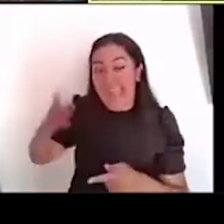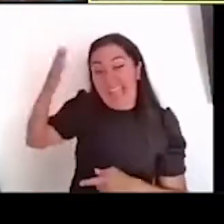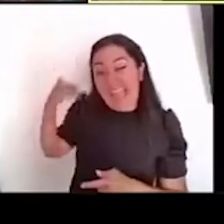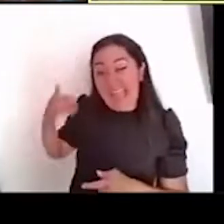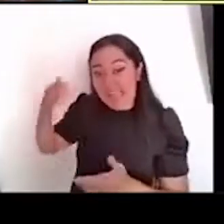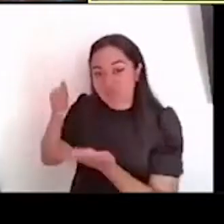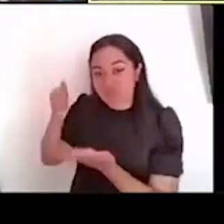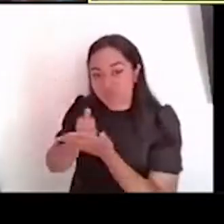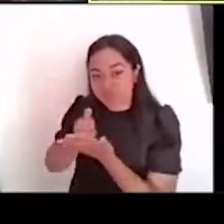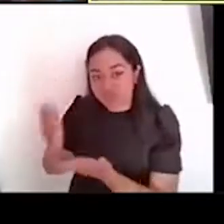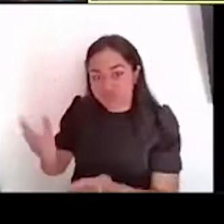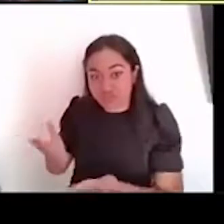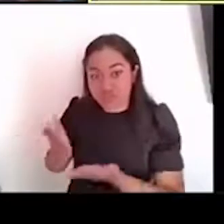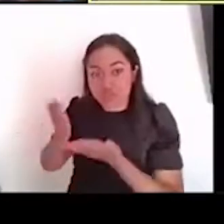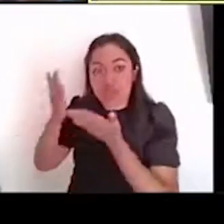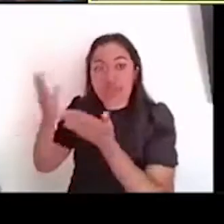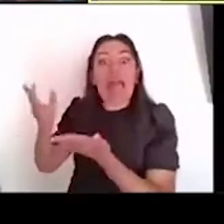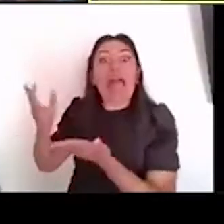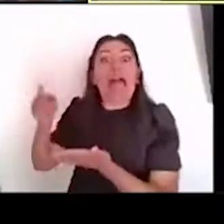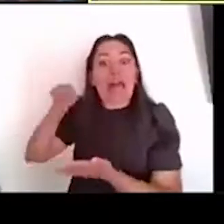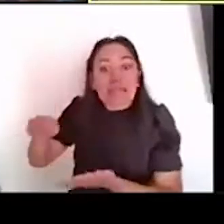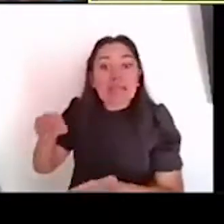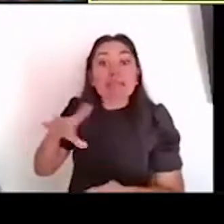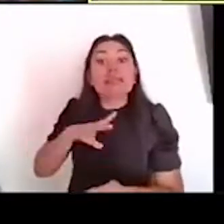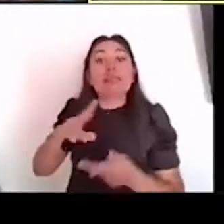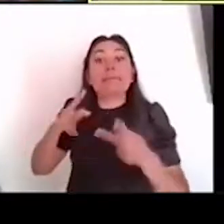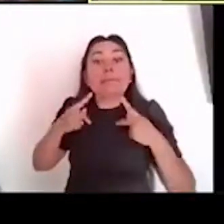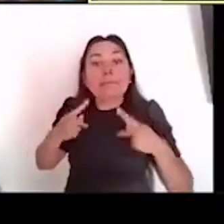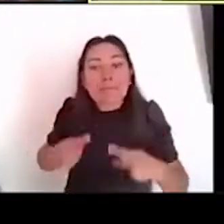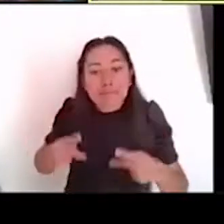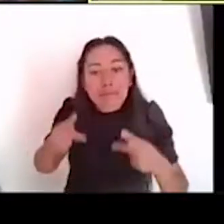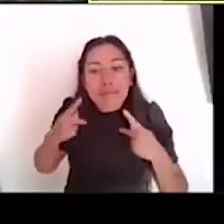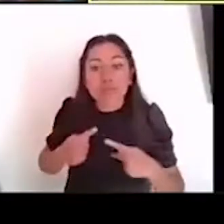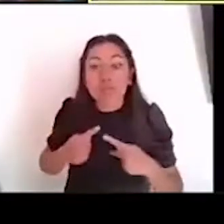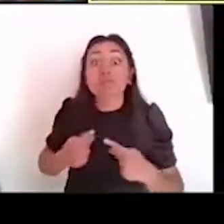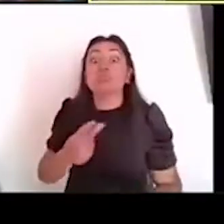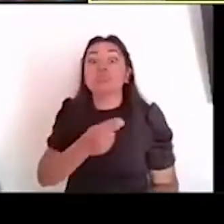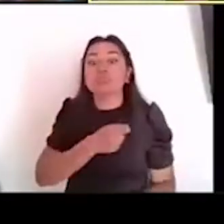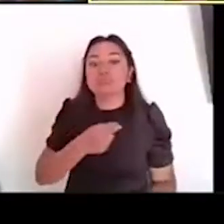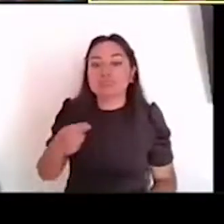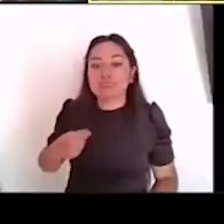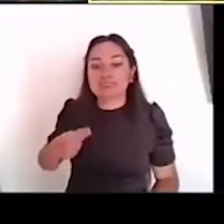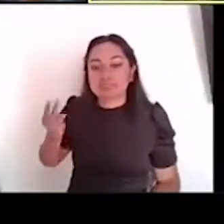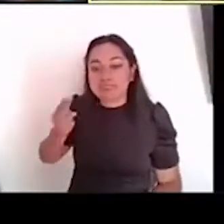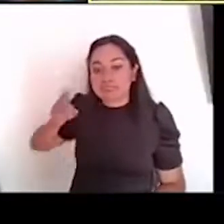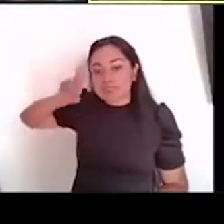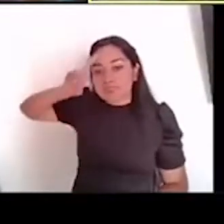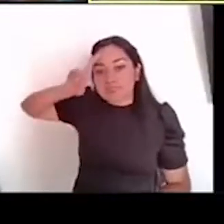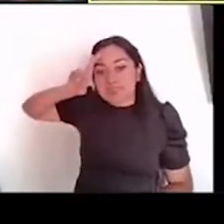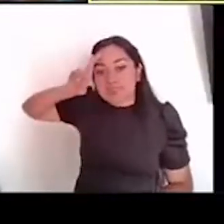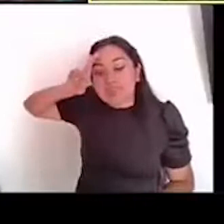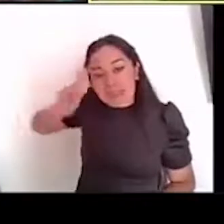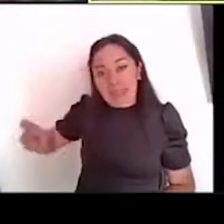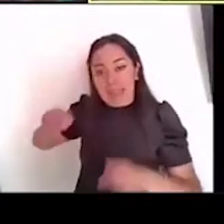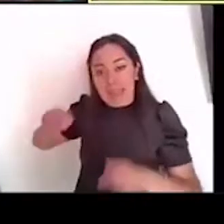son, fueron seres humanos, a quienes merecen, pues, también todo nuestro respeto, y toda nuestra atención, entonces, ahí